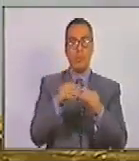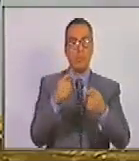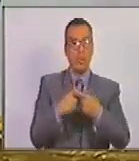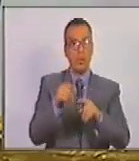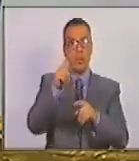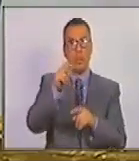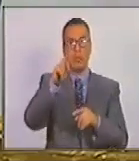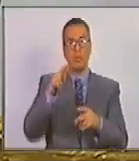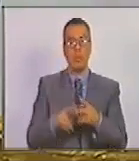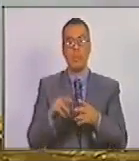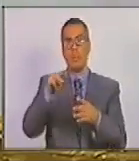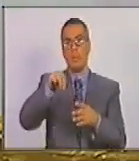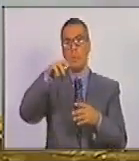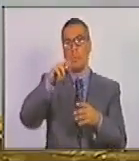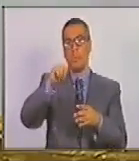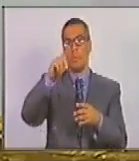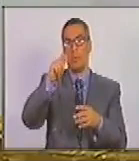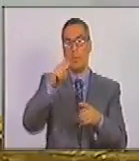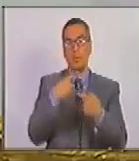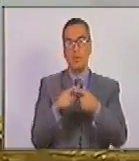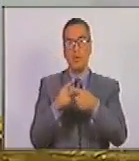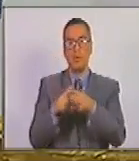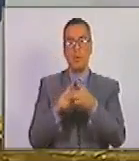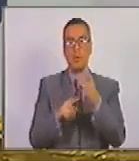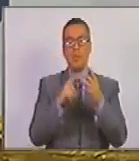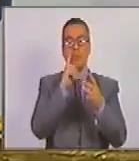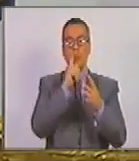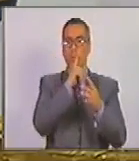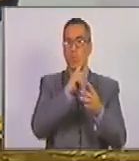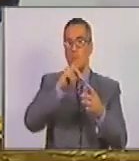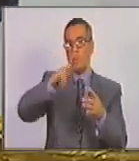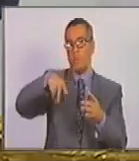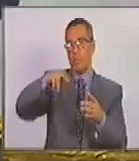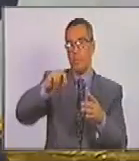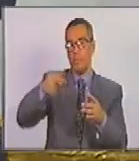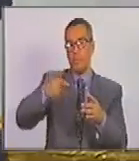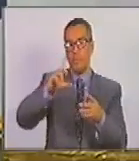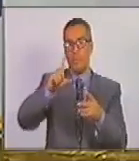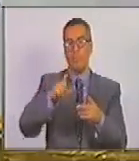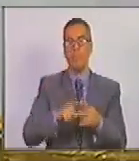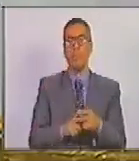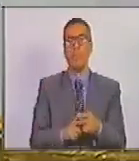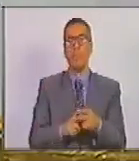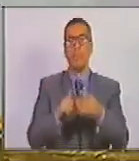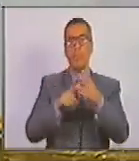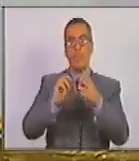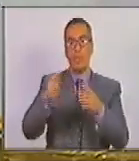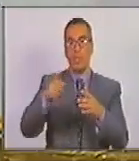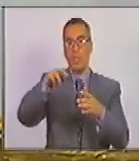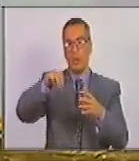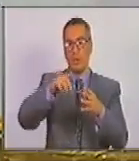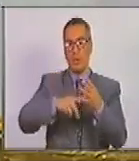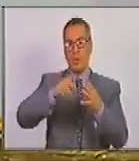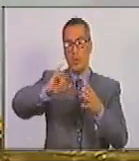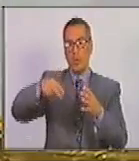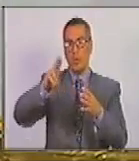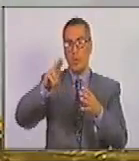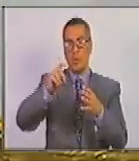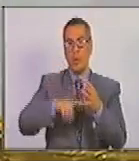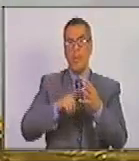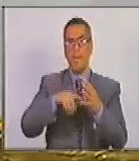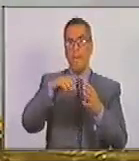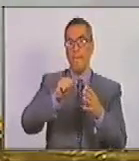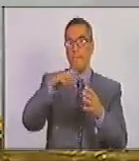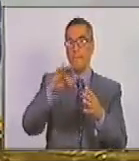Tarre Briseño Elías Mata Carlos Vecchio Juan José Rendón Miguel Pizarro José Ignacio Hernández Gustavo Marcano Juan Pablo Guanipa